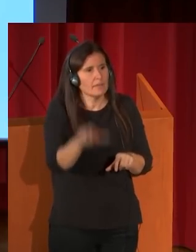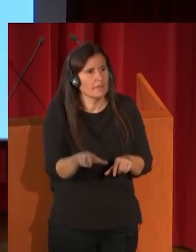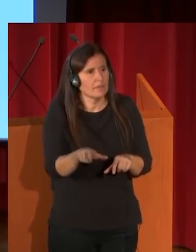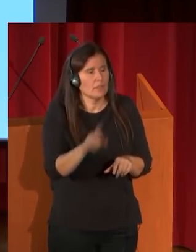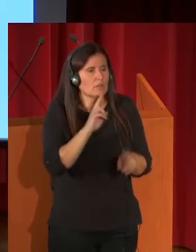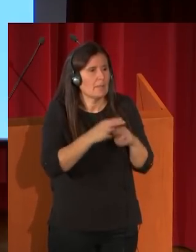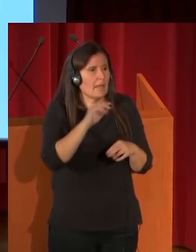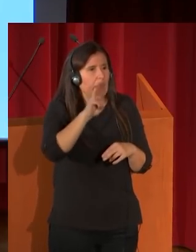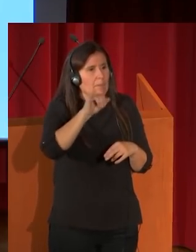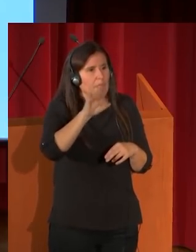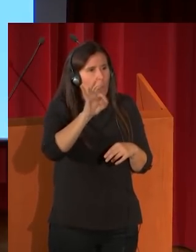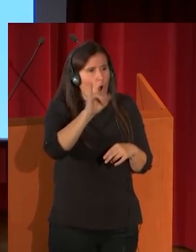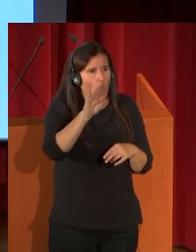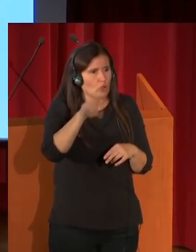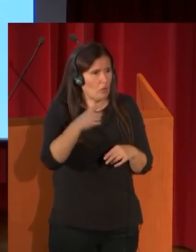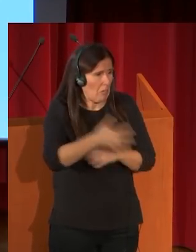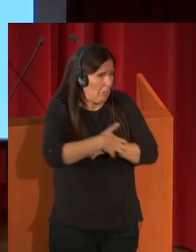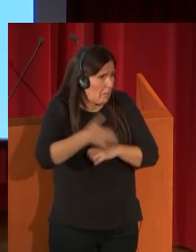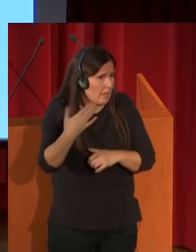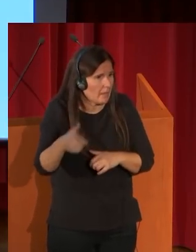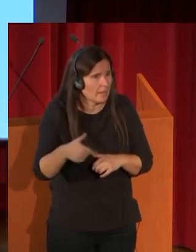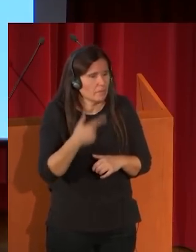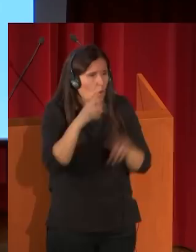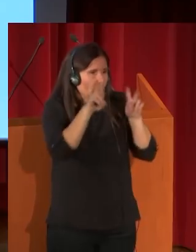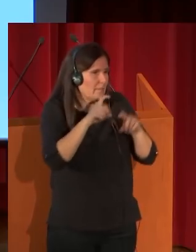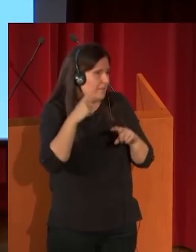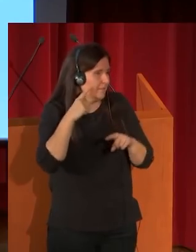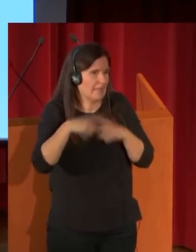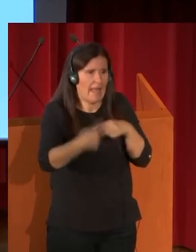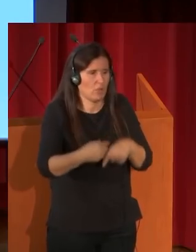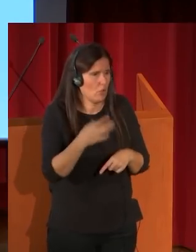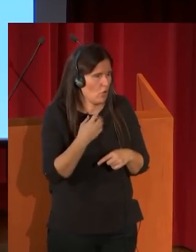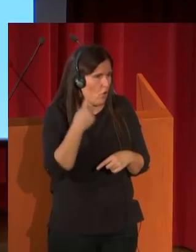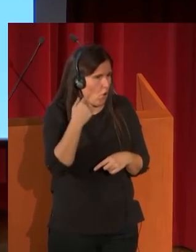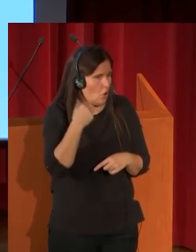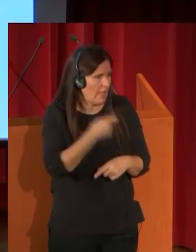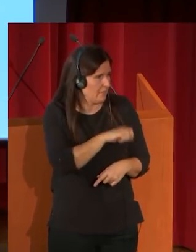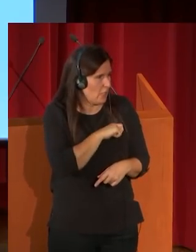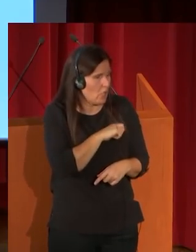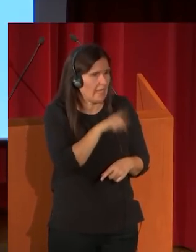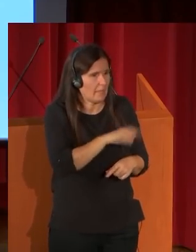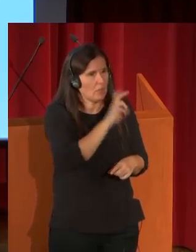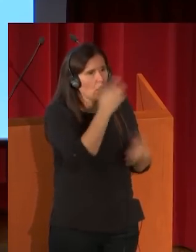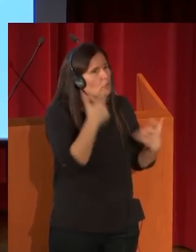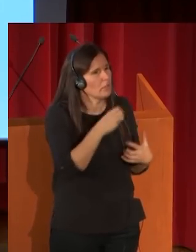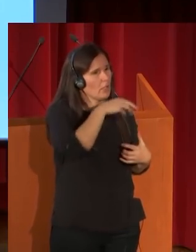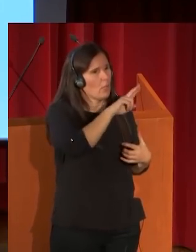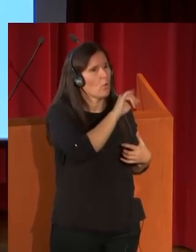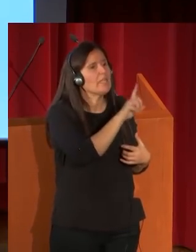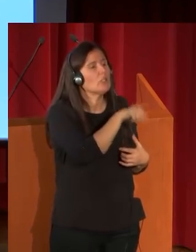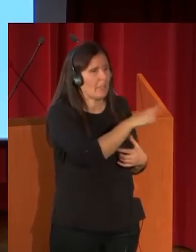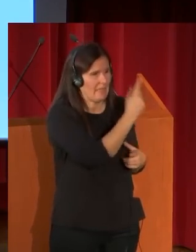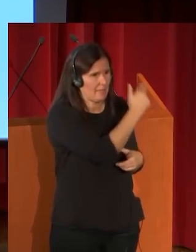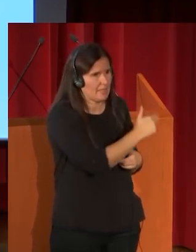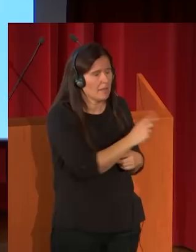del cual hace un arte, un tema de tradición española que está en Murillo, por ejemplo, pero lo más importante es esa